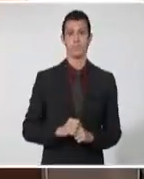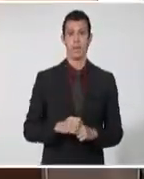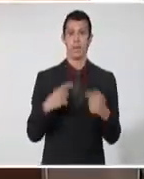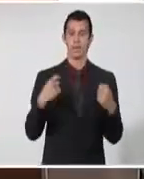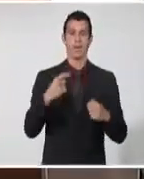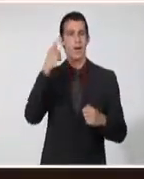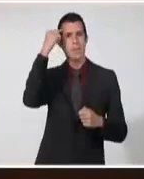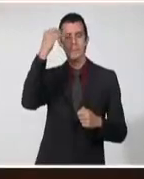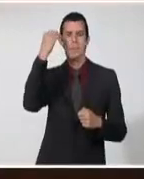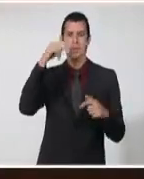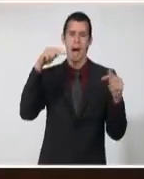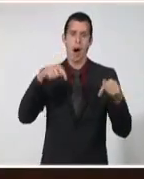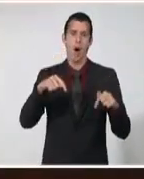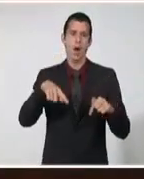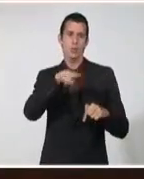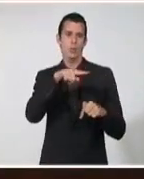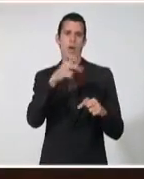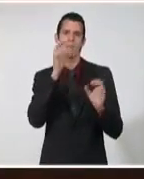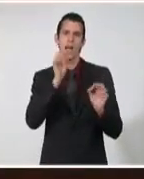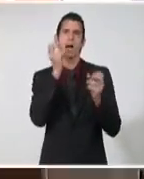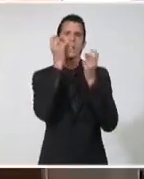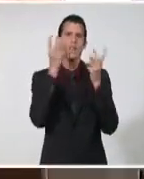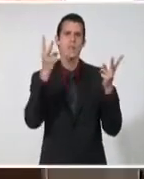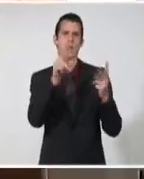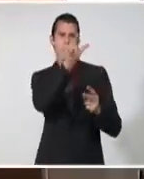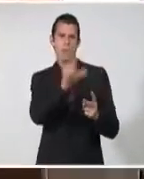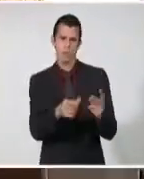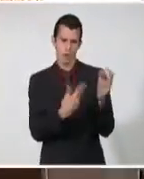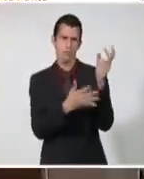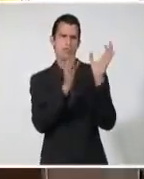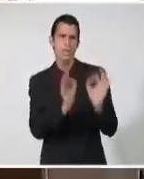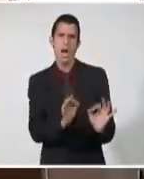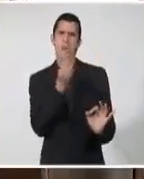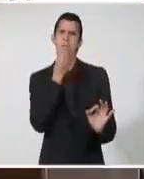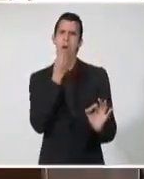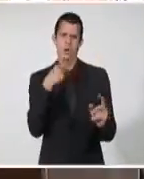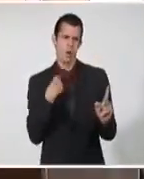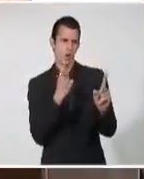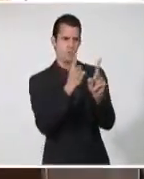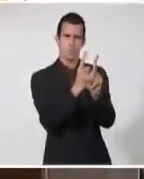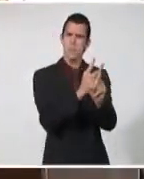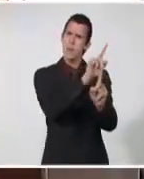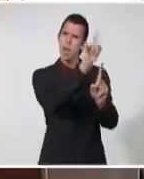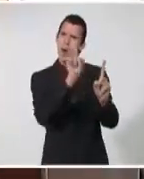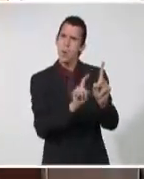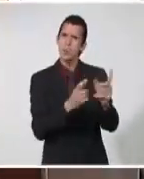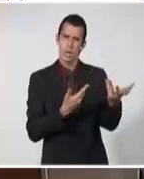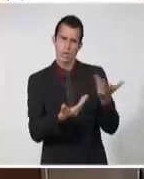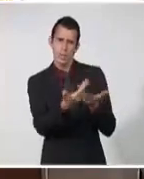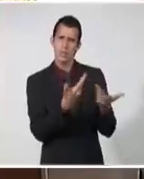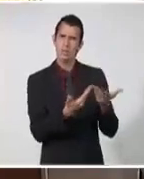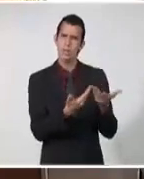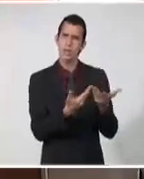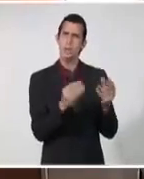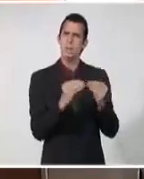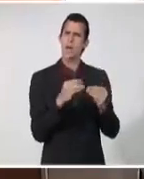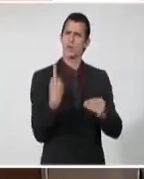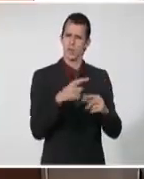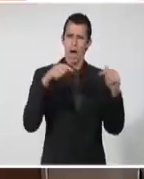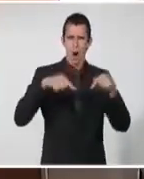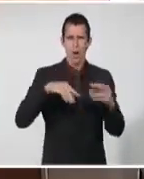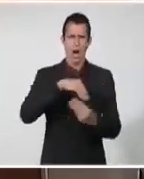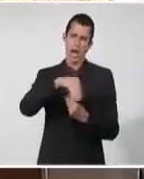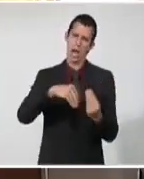tenemos vivos y lúcidos, yo creo que tenemos el desafío de hacer la revolución tan bella